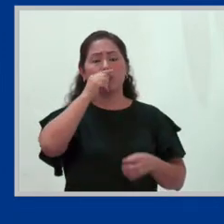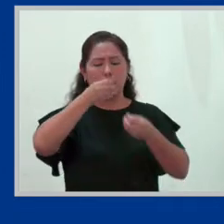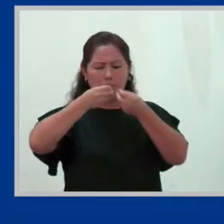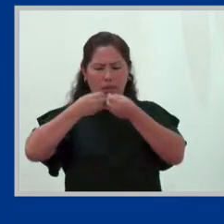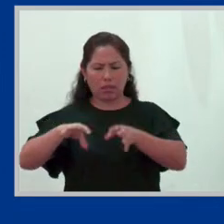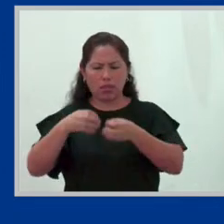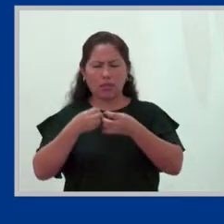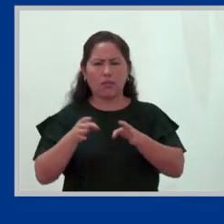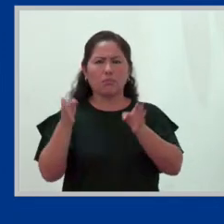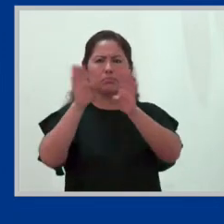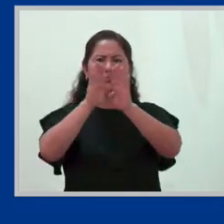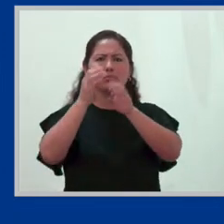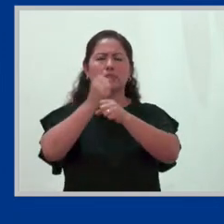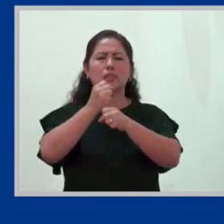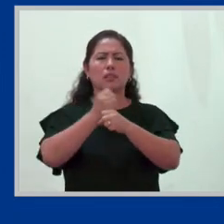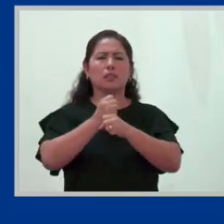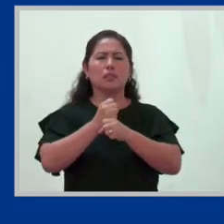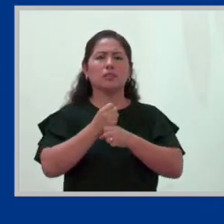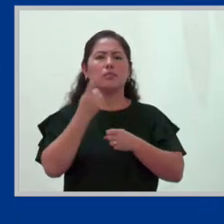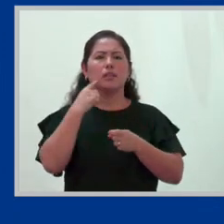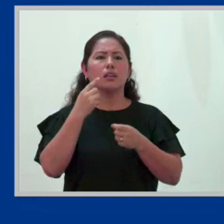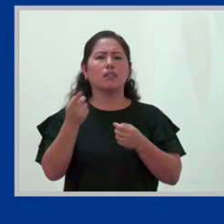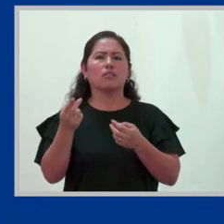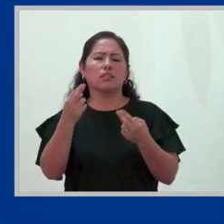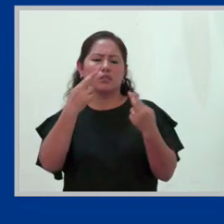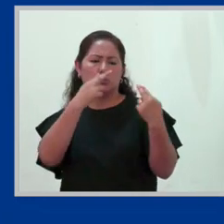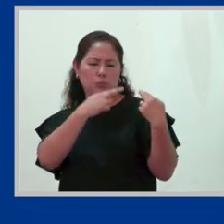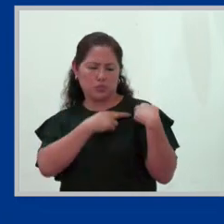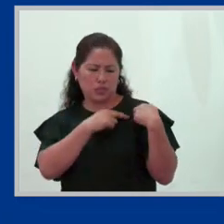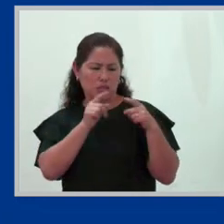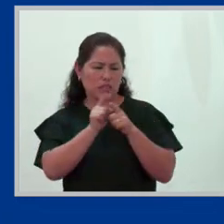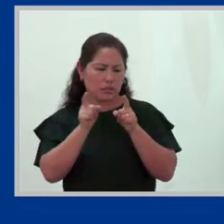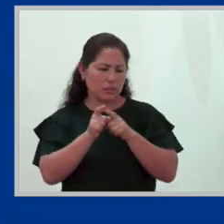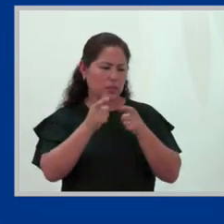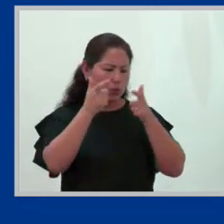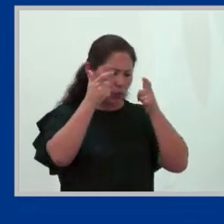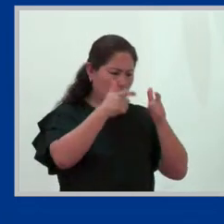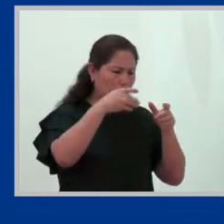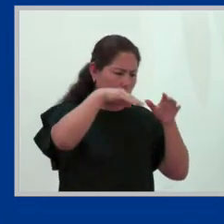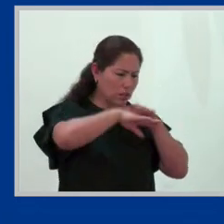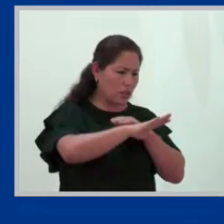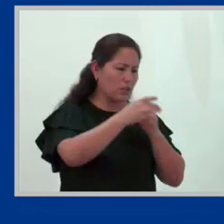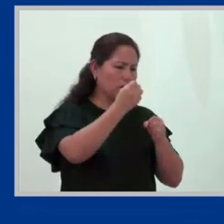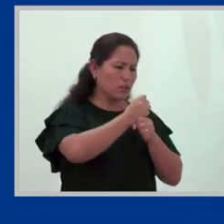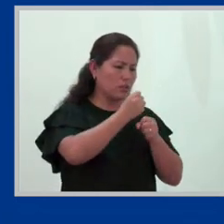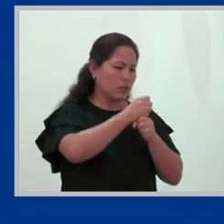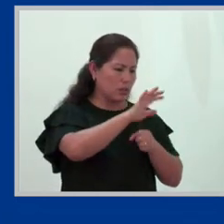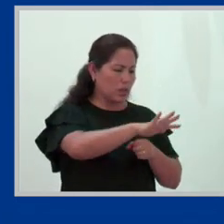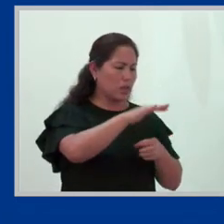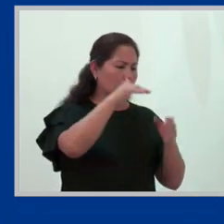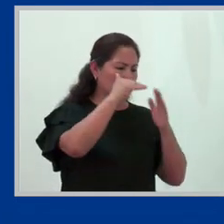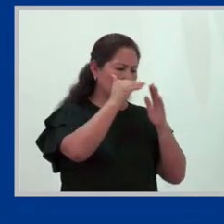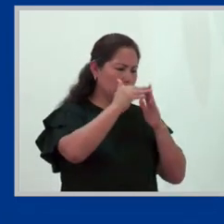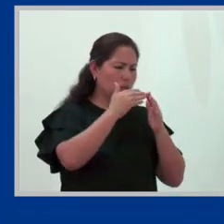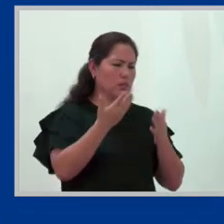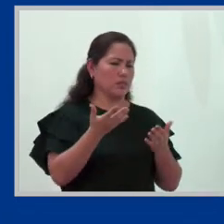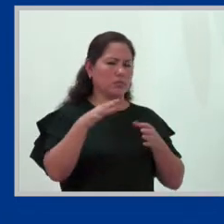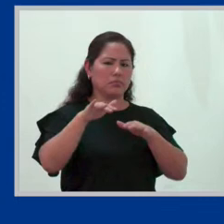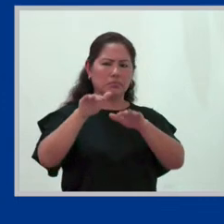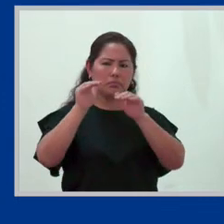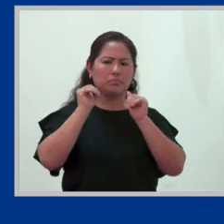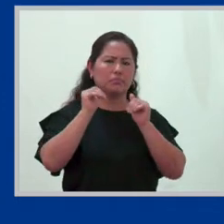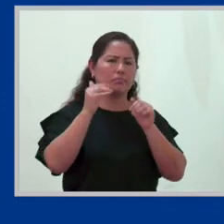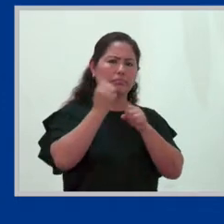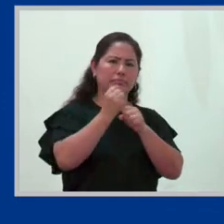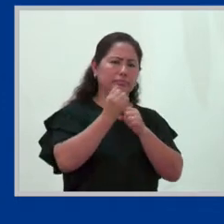sus trabajos fue para asumir el cuidado de las personas en sus hogares. De nuevo, que nos llame